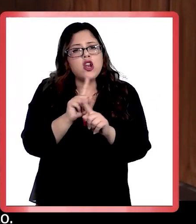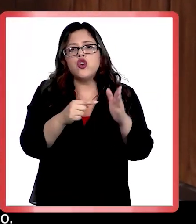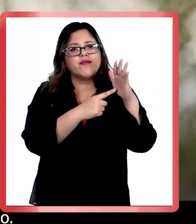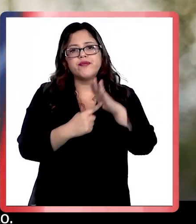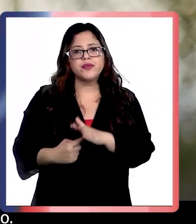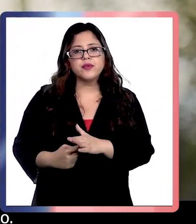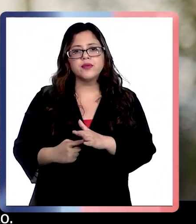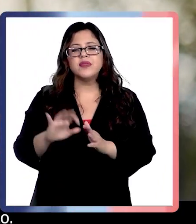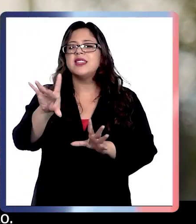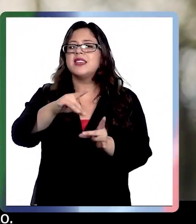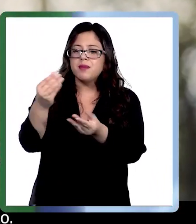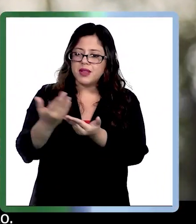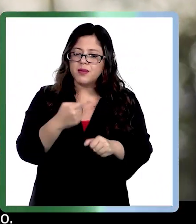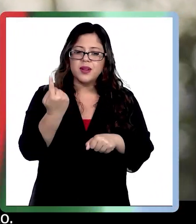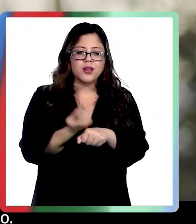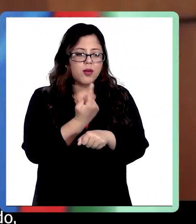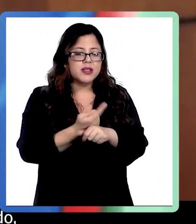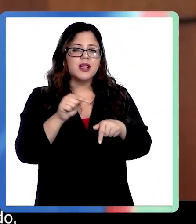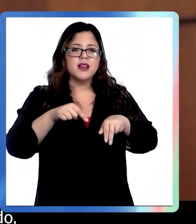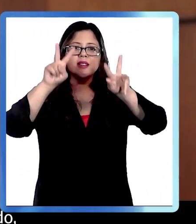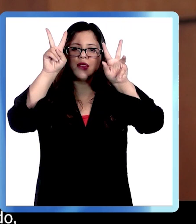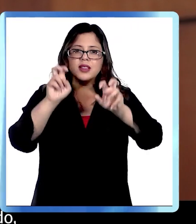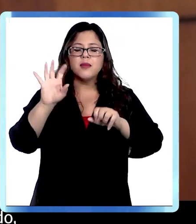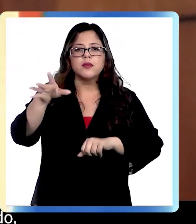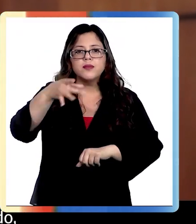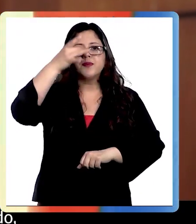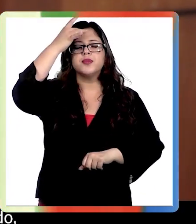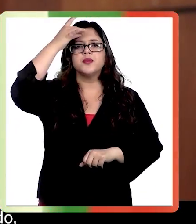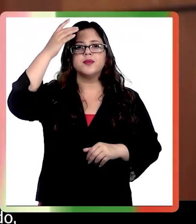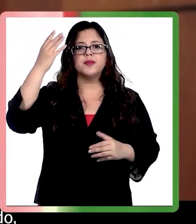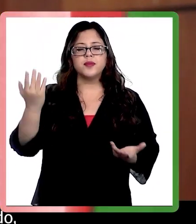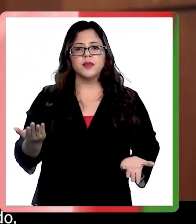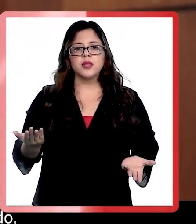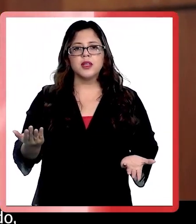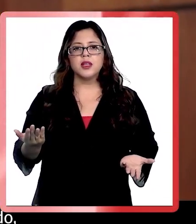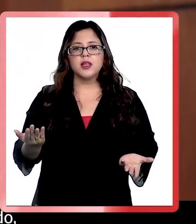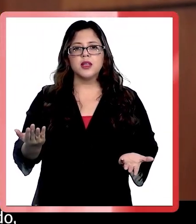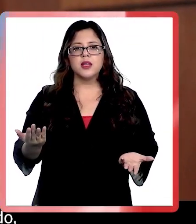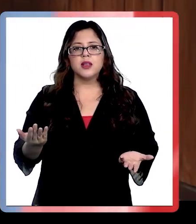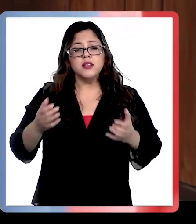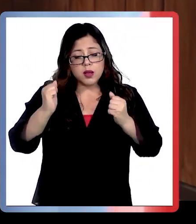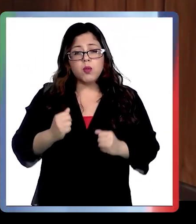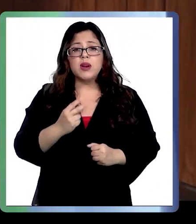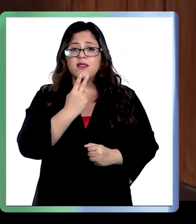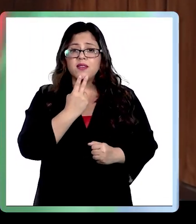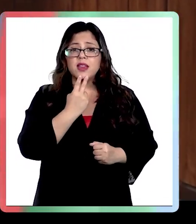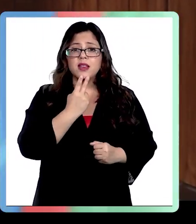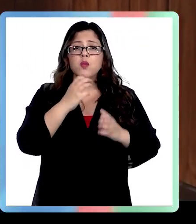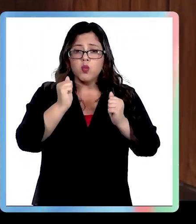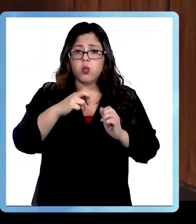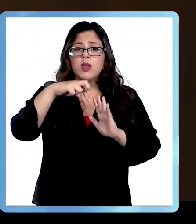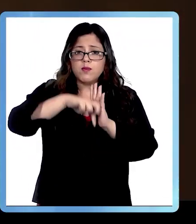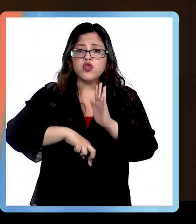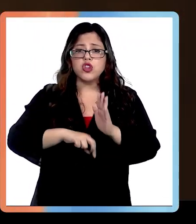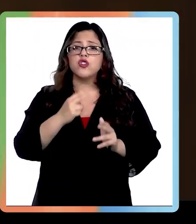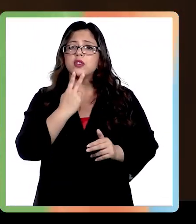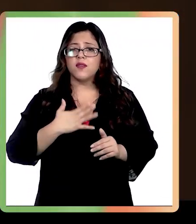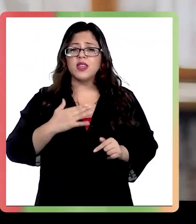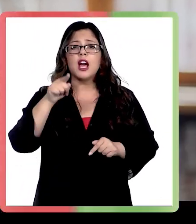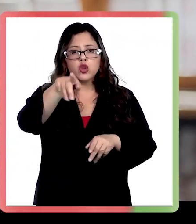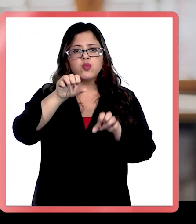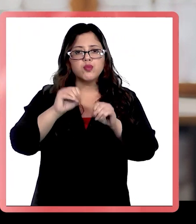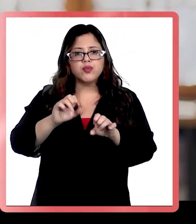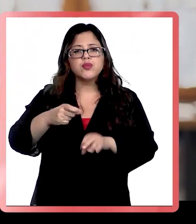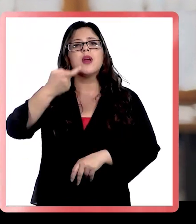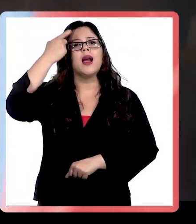en la cual le invitemos a conversar sobre esto, en la cual nos demos cuenta que uno puede seguir viviendo, que puede tener un crédito de vida. Edúcate,